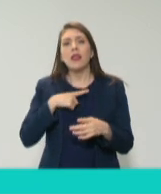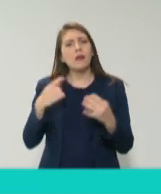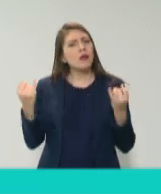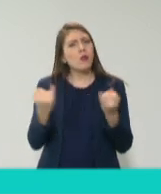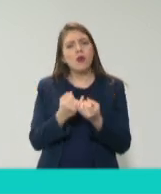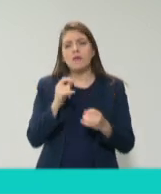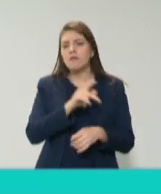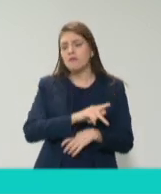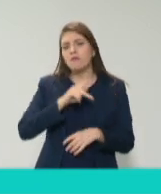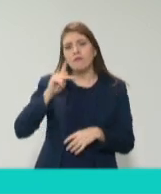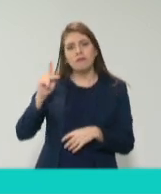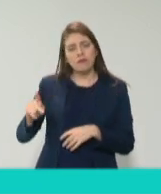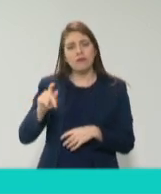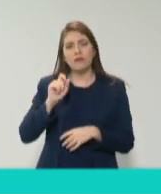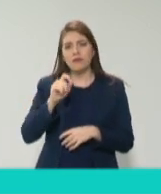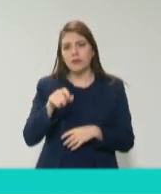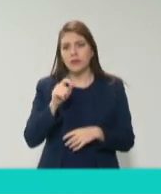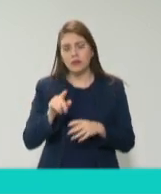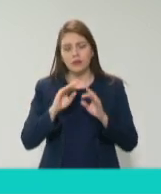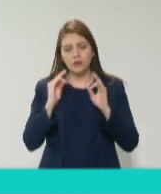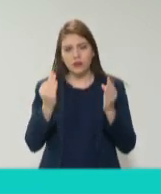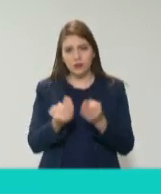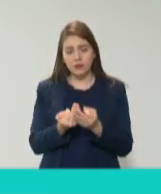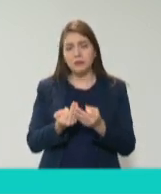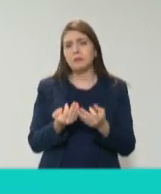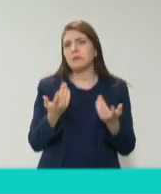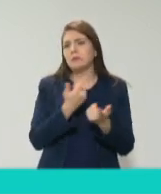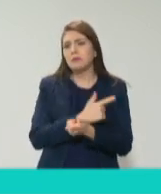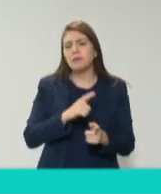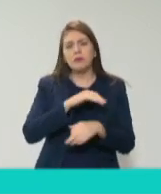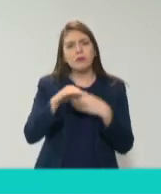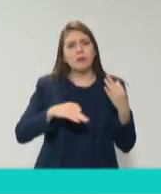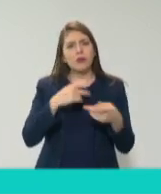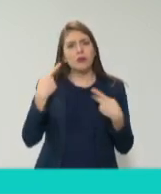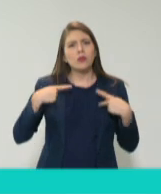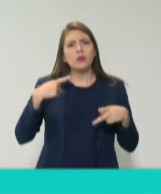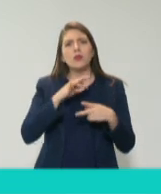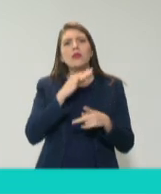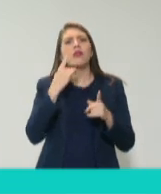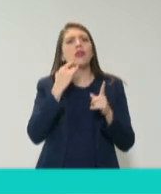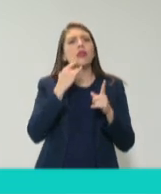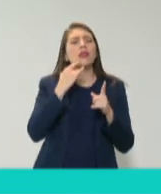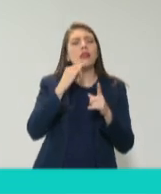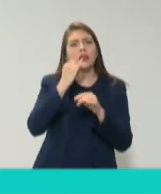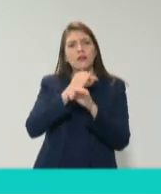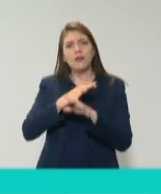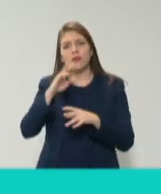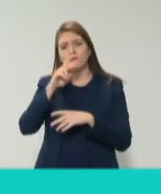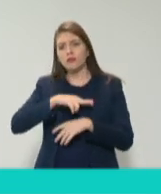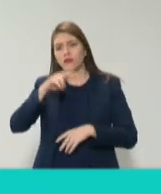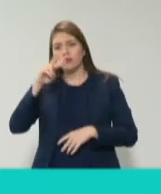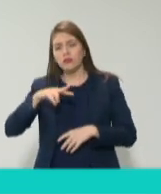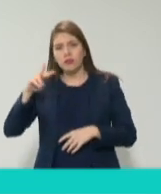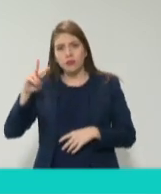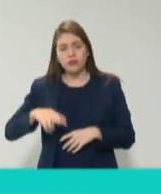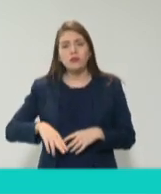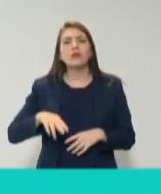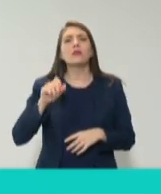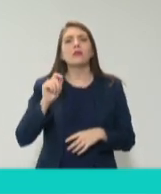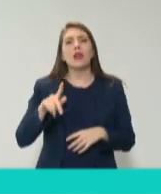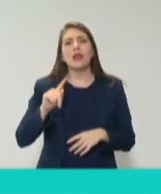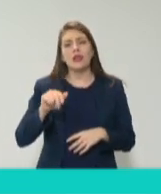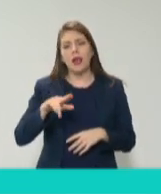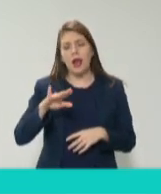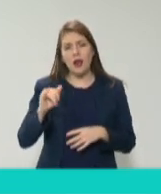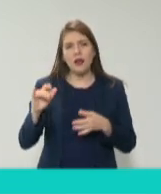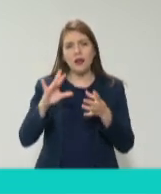de la evolución patrimonial. Y cualquier persona puede ver los datos, ya nos platicaba Tania, sobre